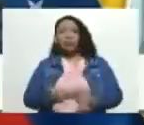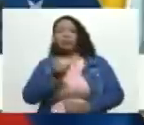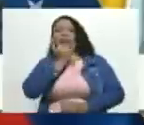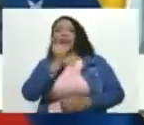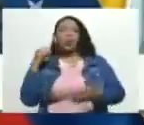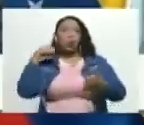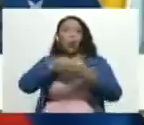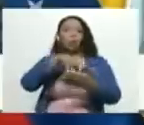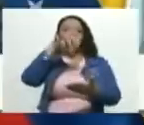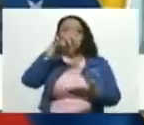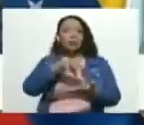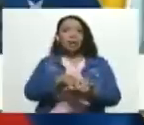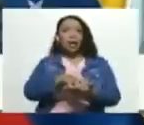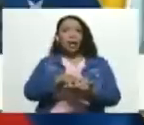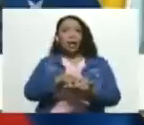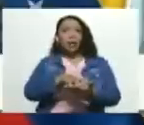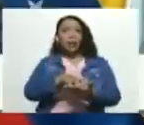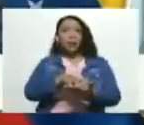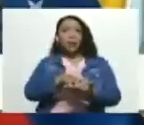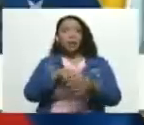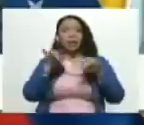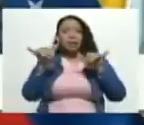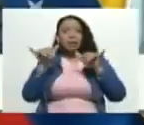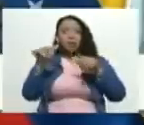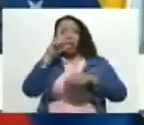golpe de Estado en abril de ese mismo año.